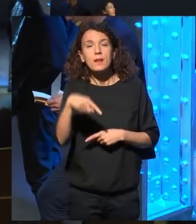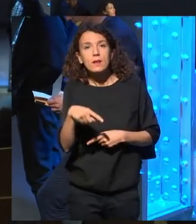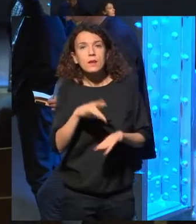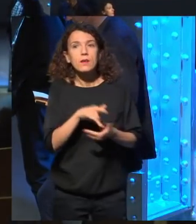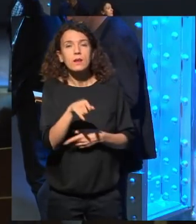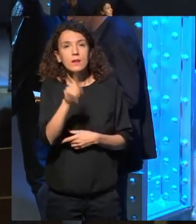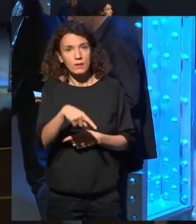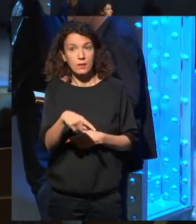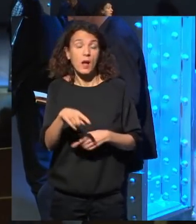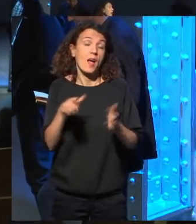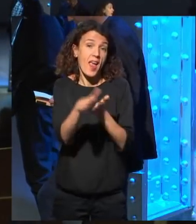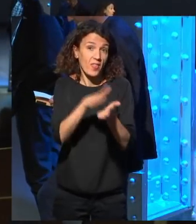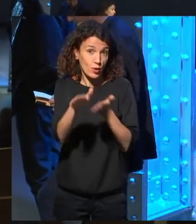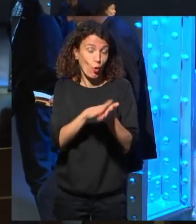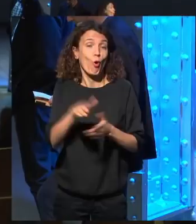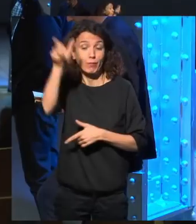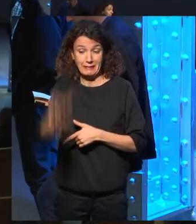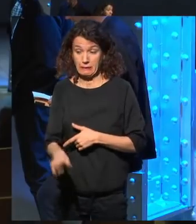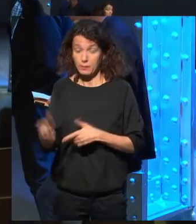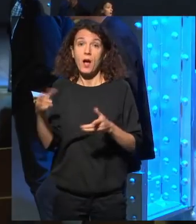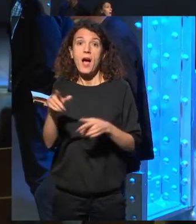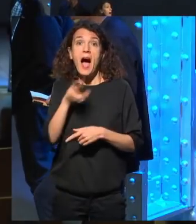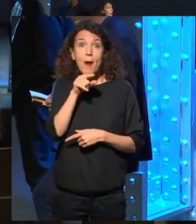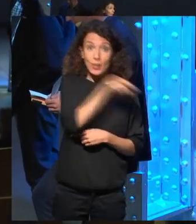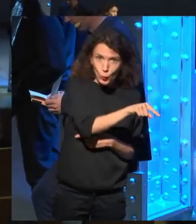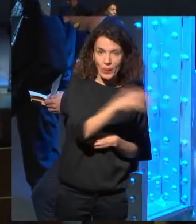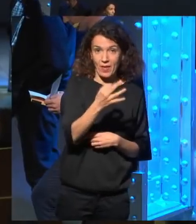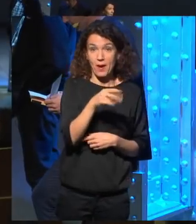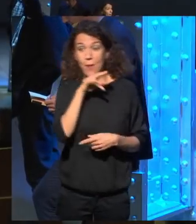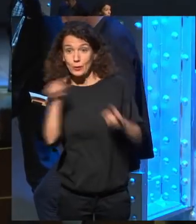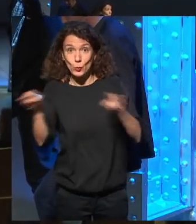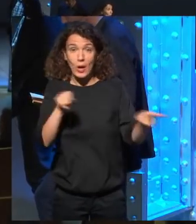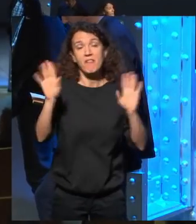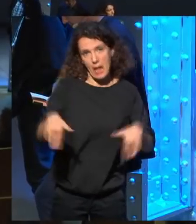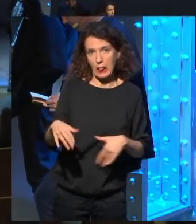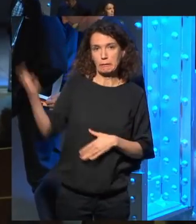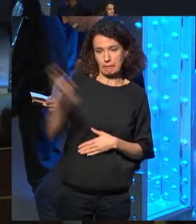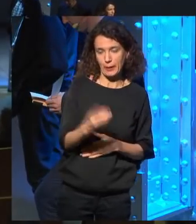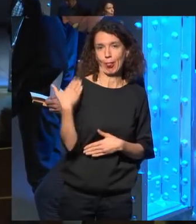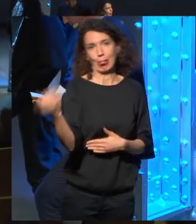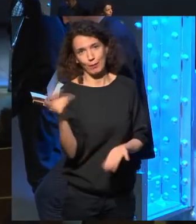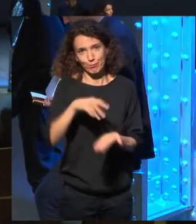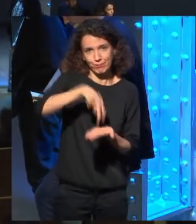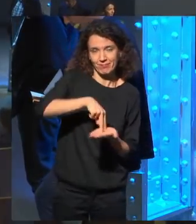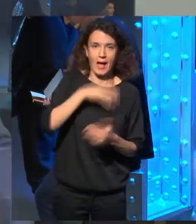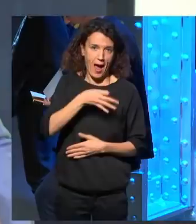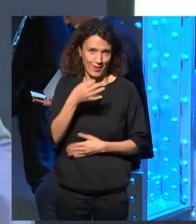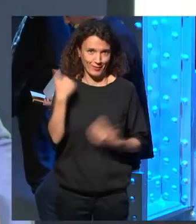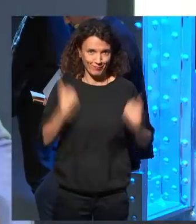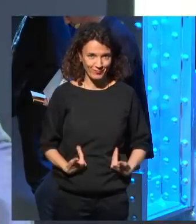el gran editor, pues iba a dar unas palabras, pero me dicho, habla tú hoy, habla tú, y yo pues soy bien mandado y hablo yo,